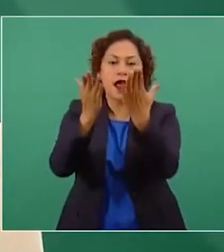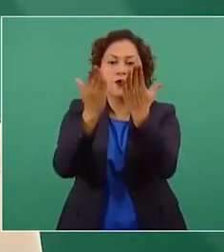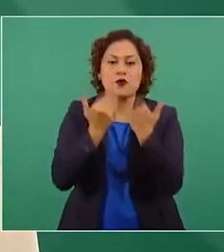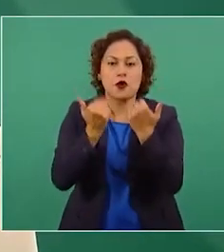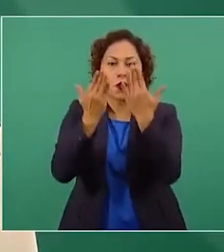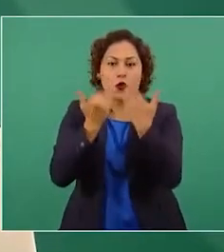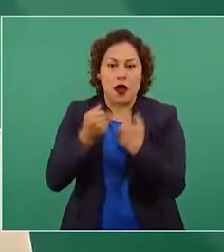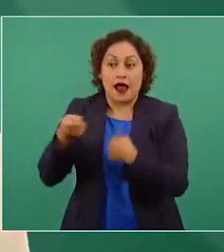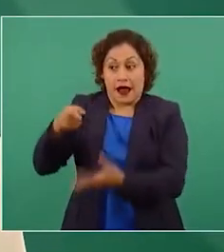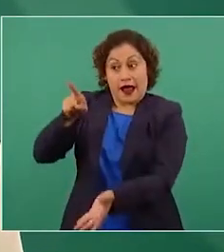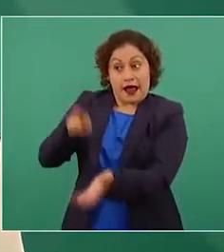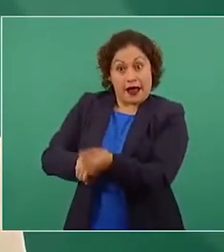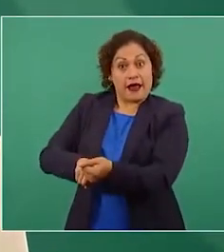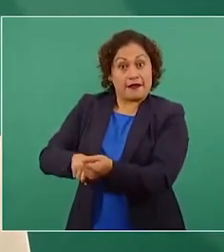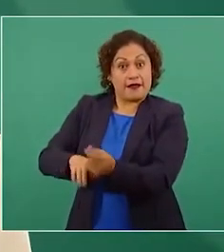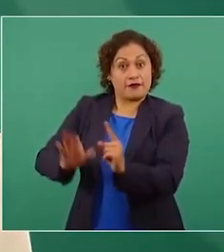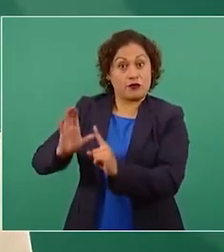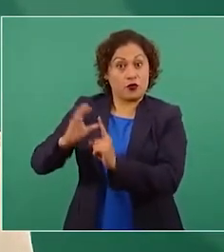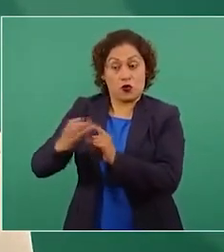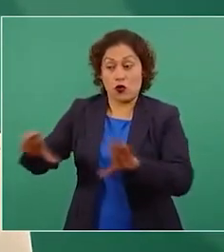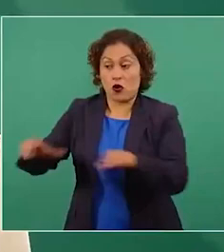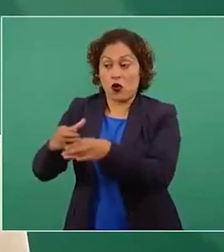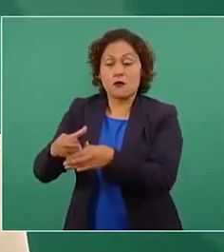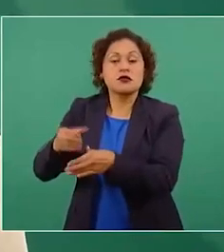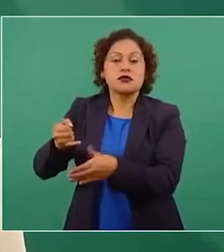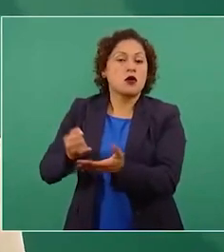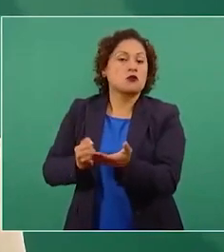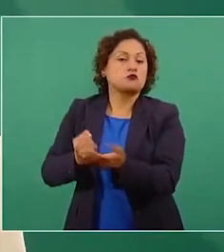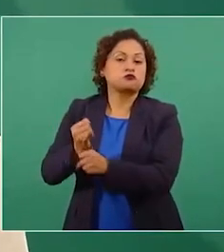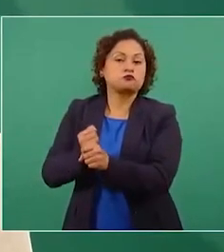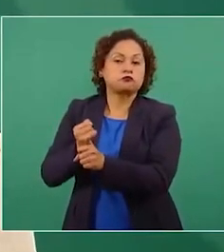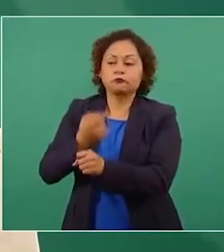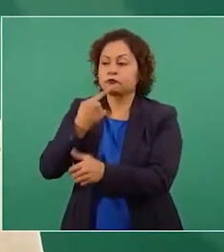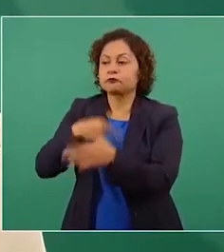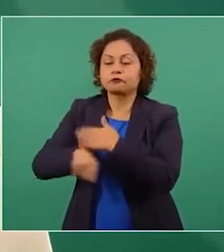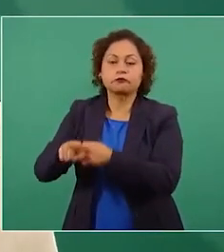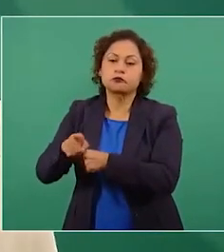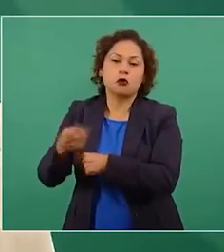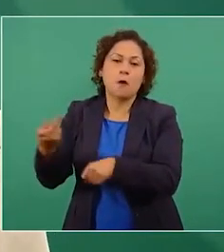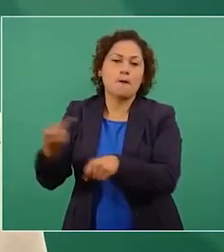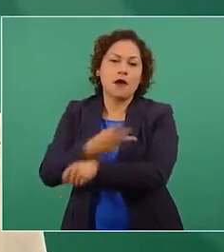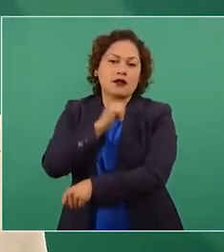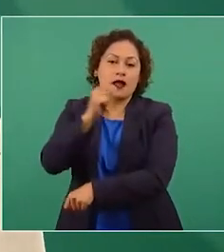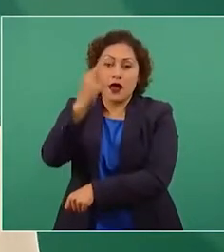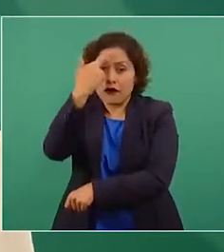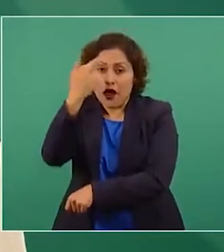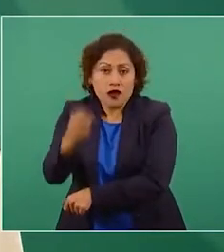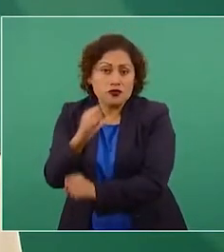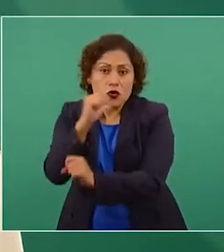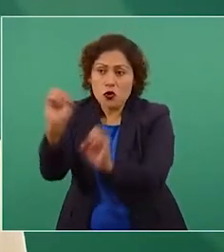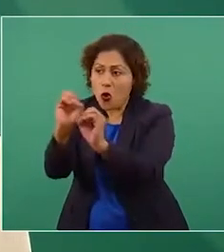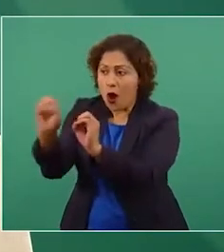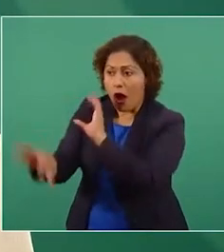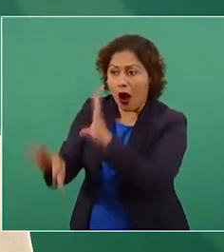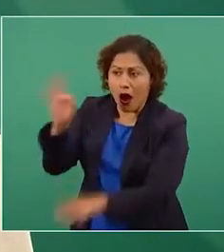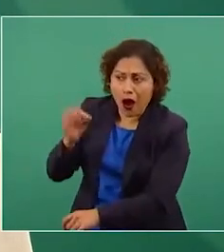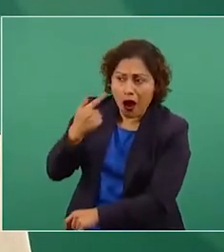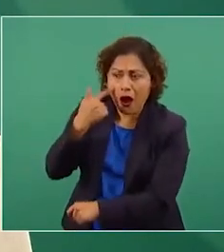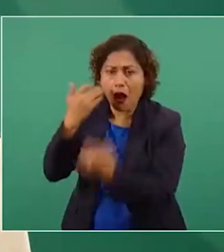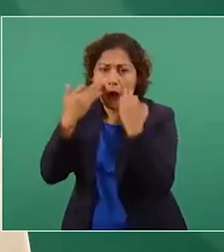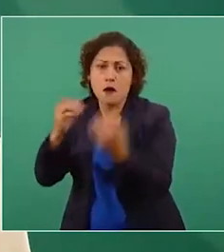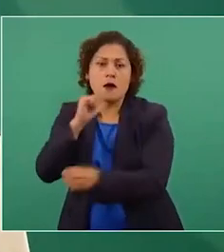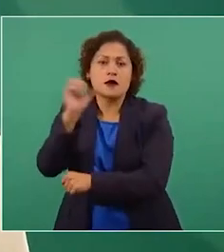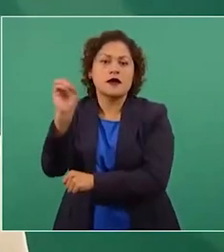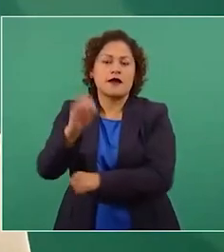interno de control desechó la denuncia por ser improcedente. De igual modo, la Comisión Reguladora de